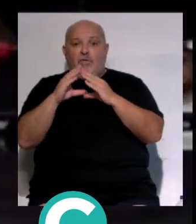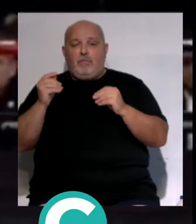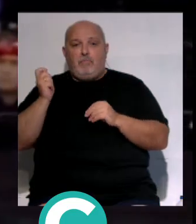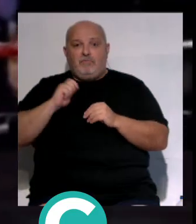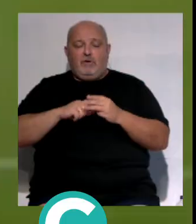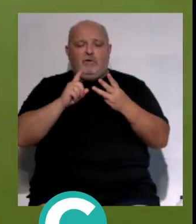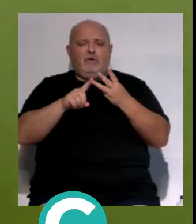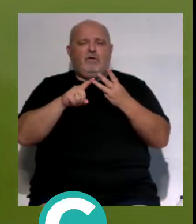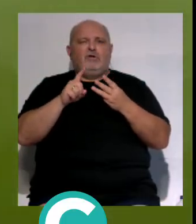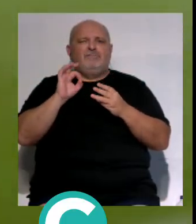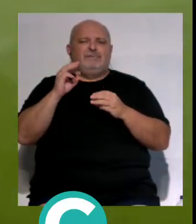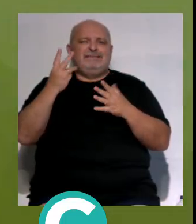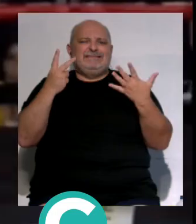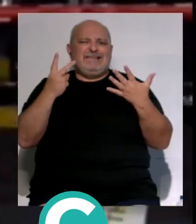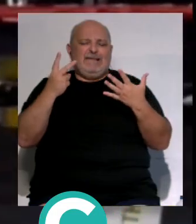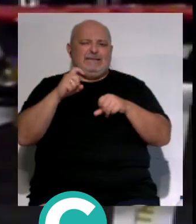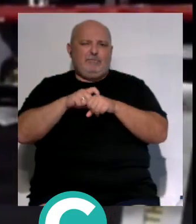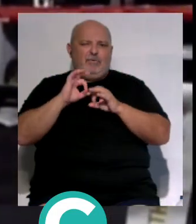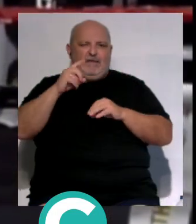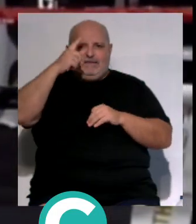profesional y un torneo 7 Muay Thai